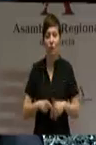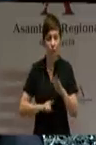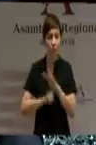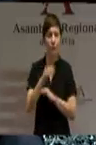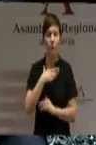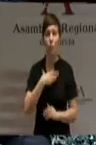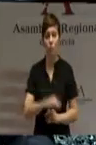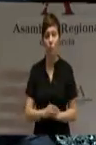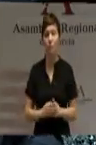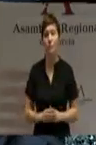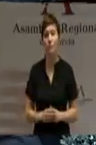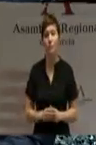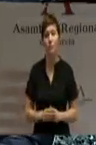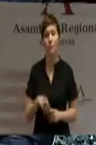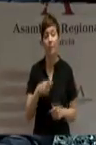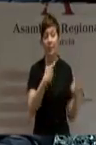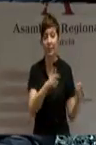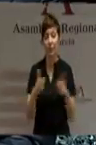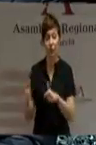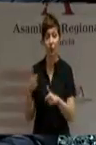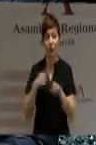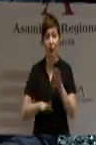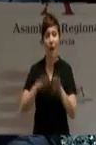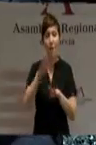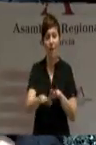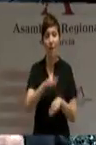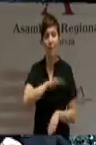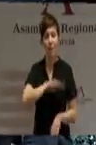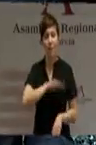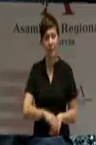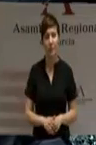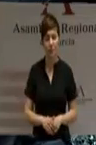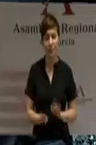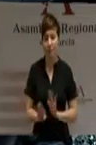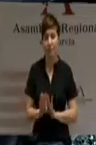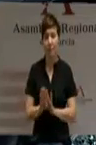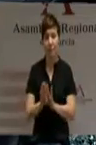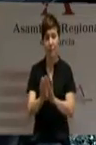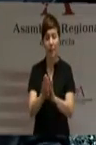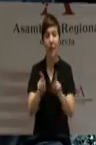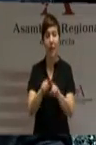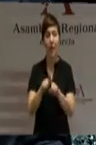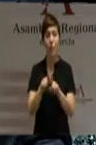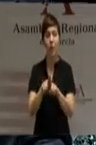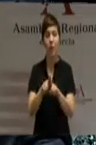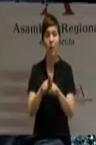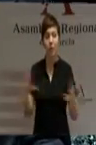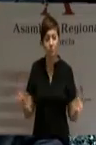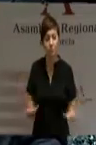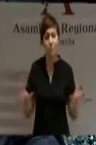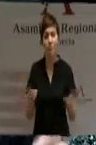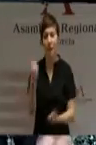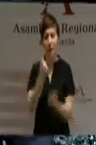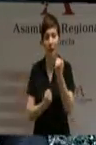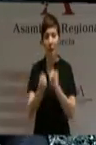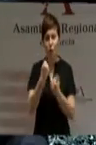Son sectores que ya avanzan con fortaleza y que van a seguir tirando de la economía, impulsados por las